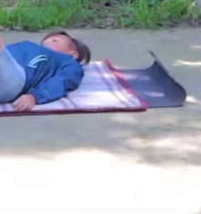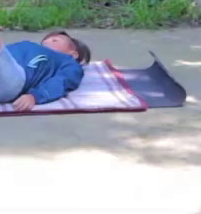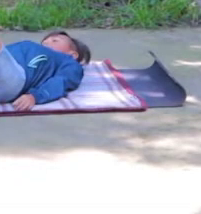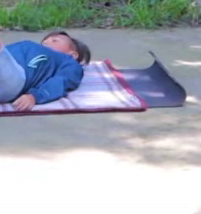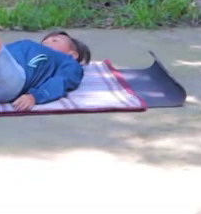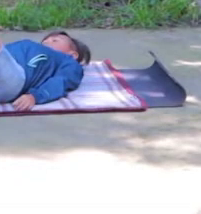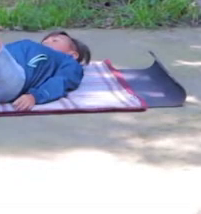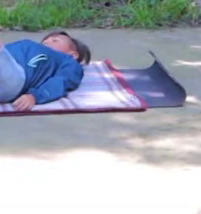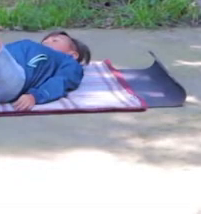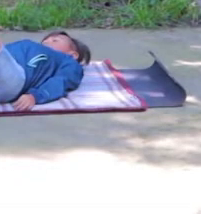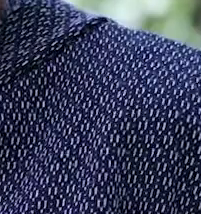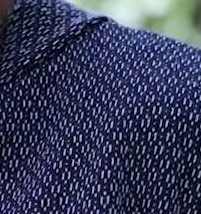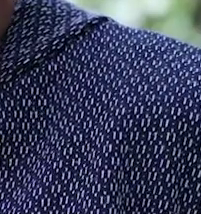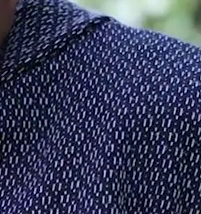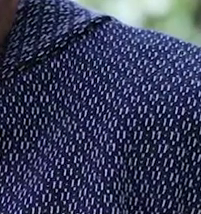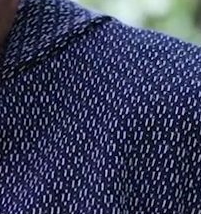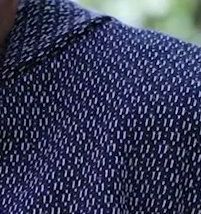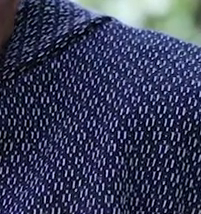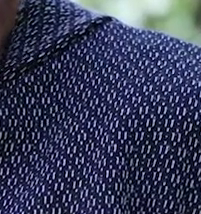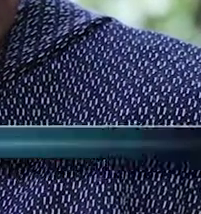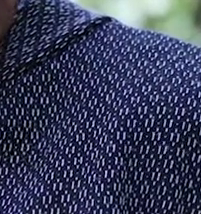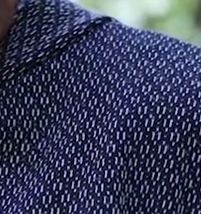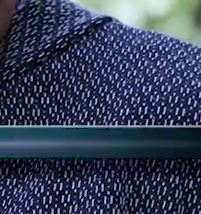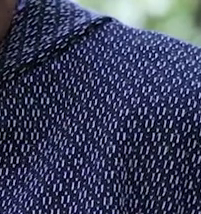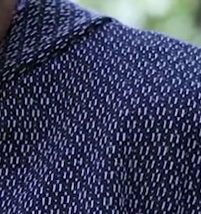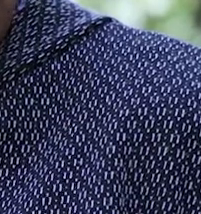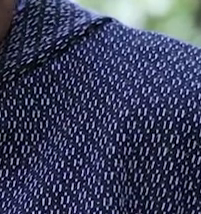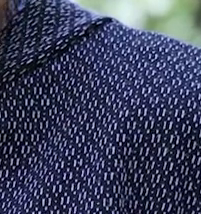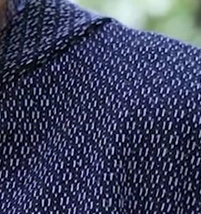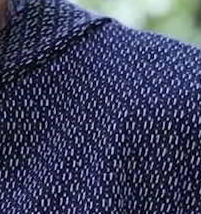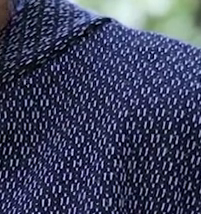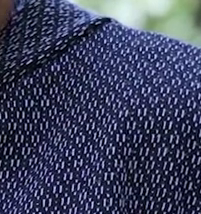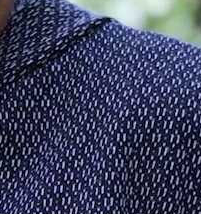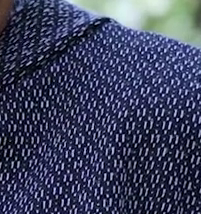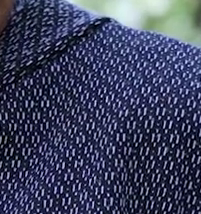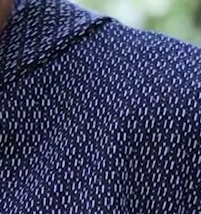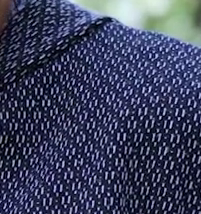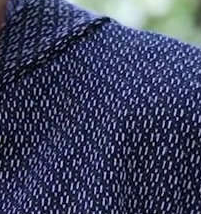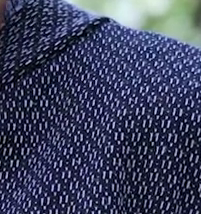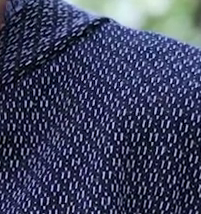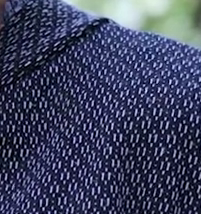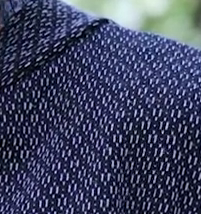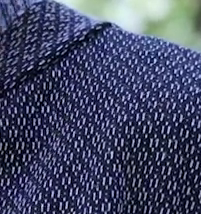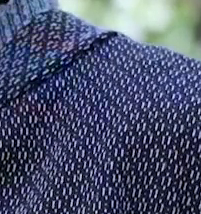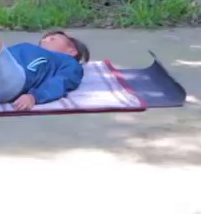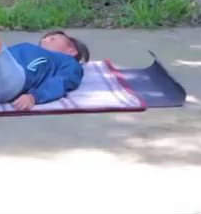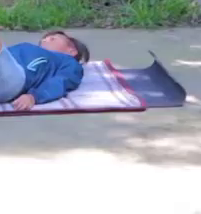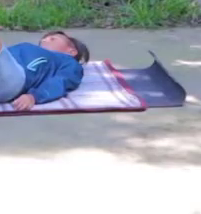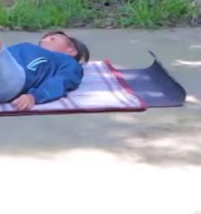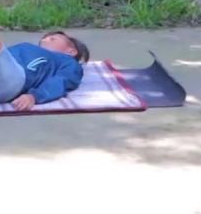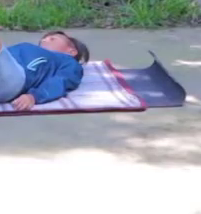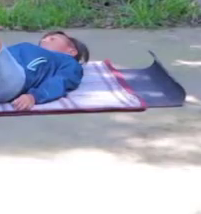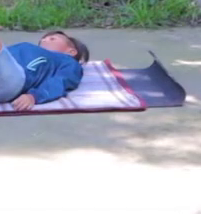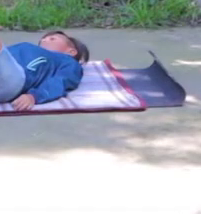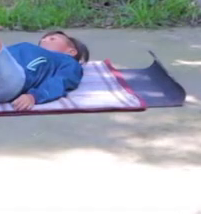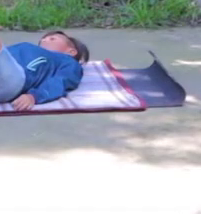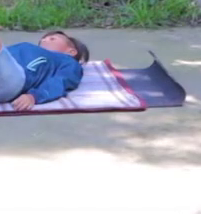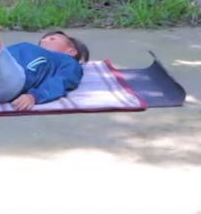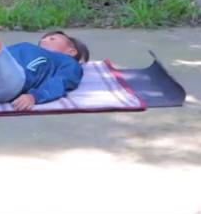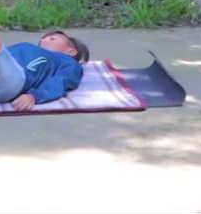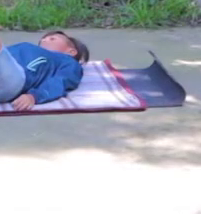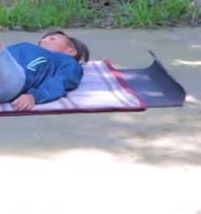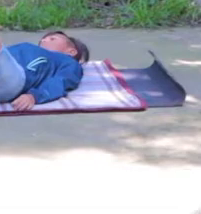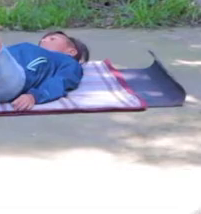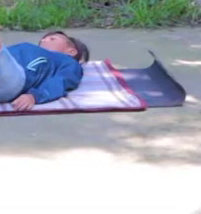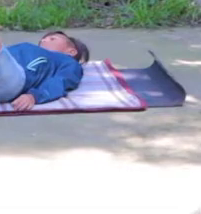para trabajar el glúteo. Nos vamos a acostar flexionando las rodillas, las plantas de los pies